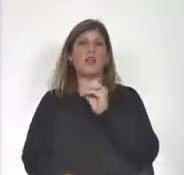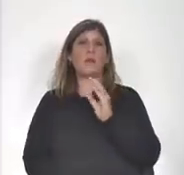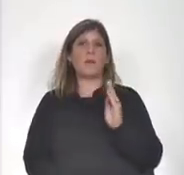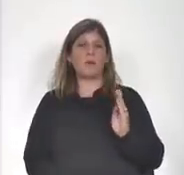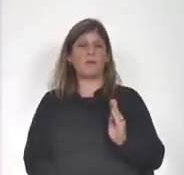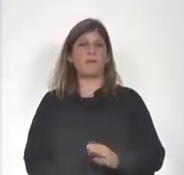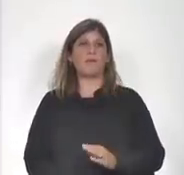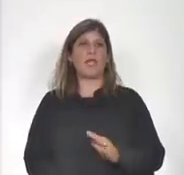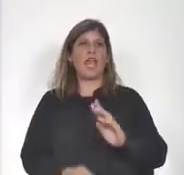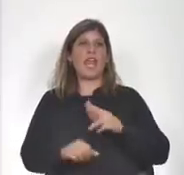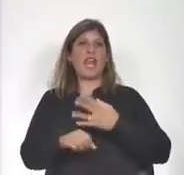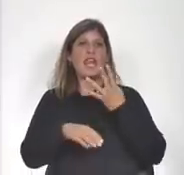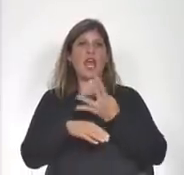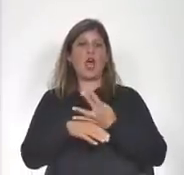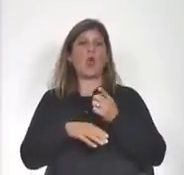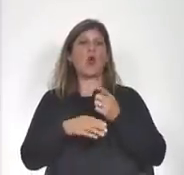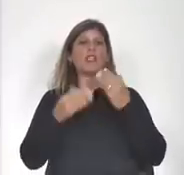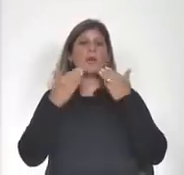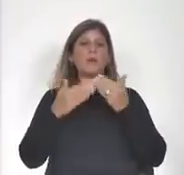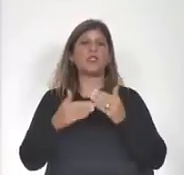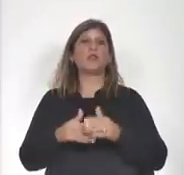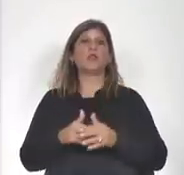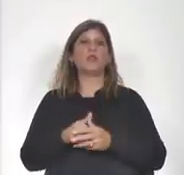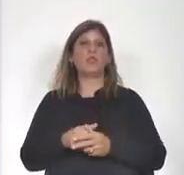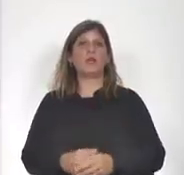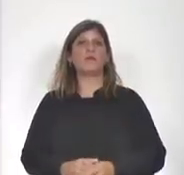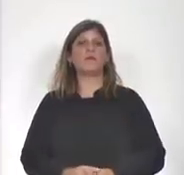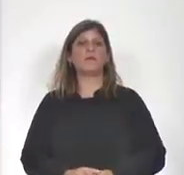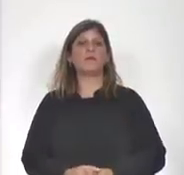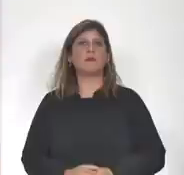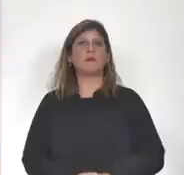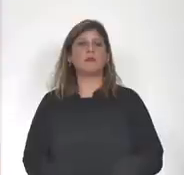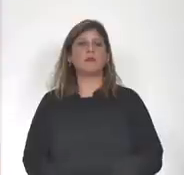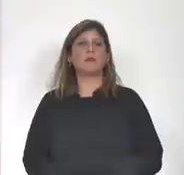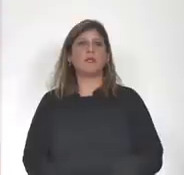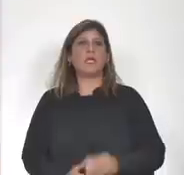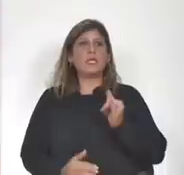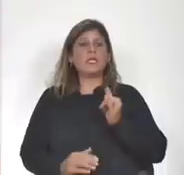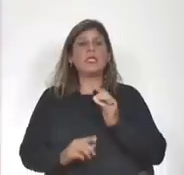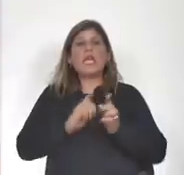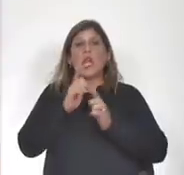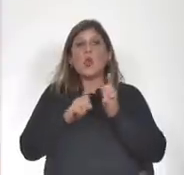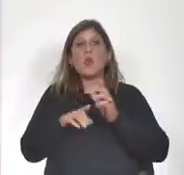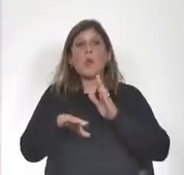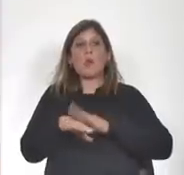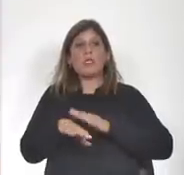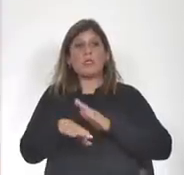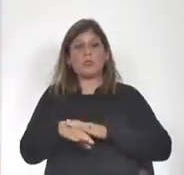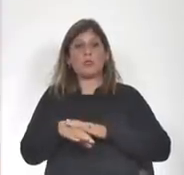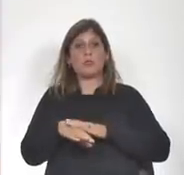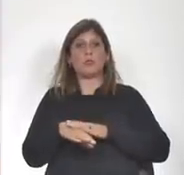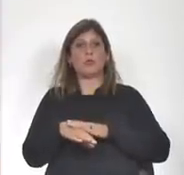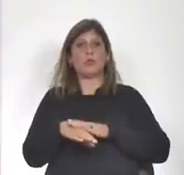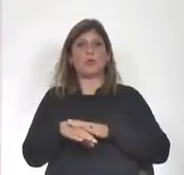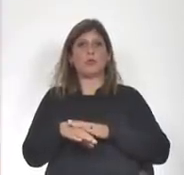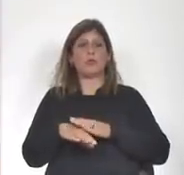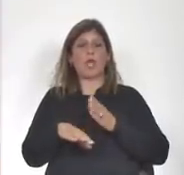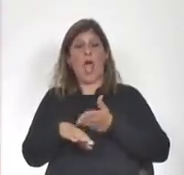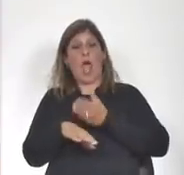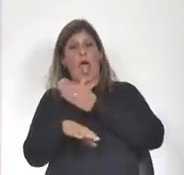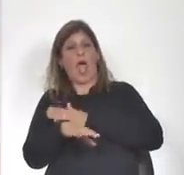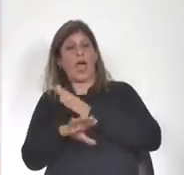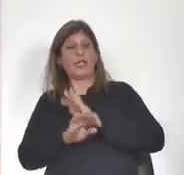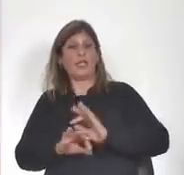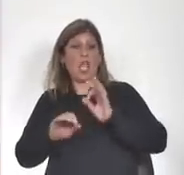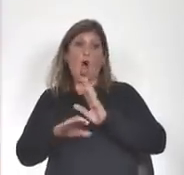la cuarta pregunta señora presidenta es si en algún momento antes o